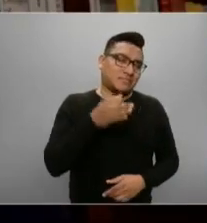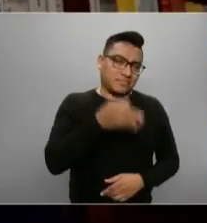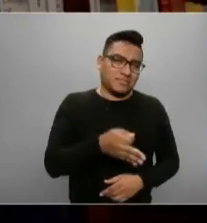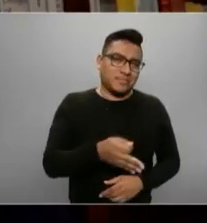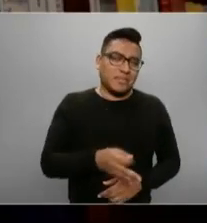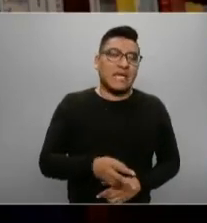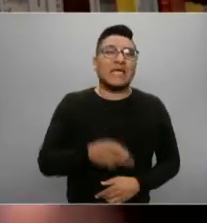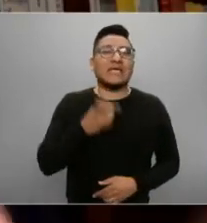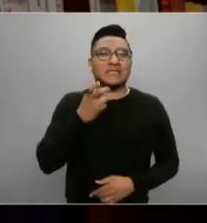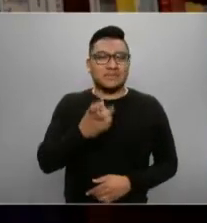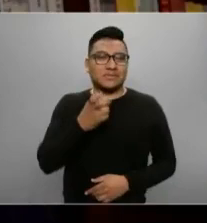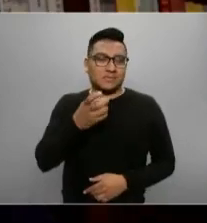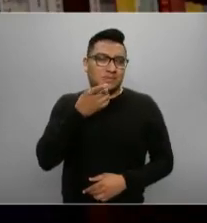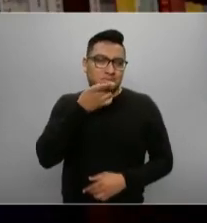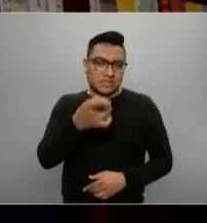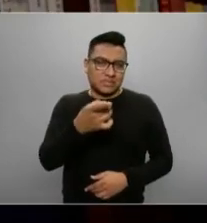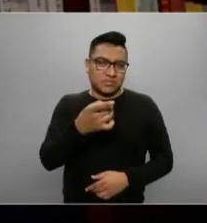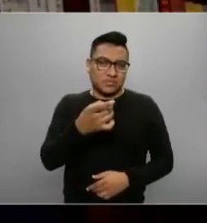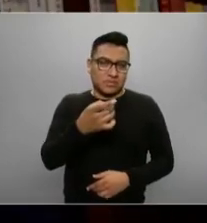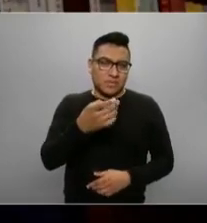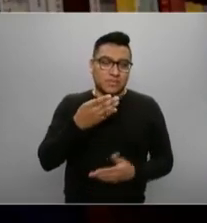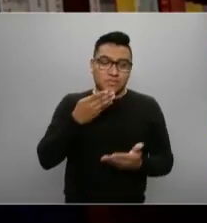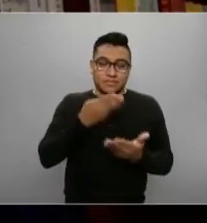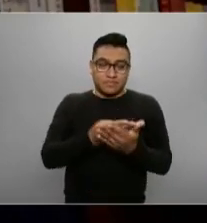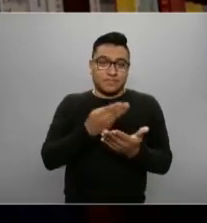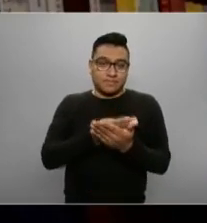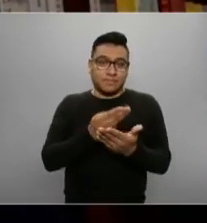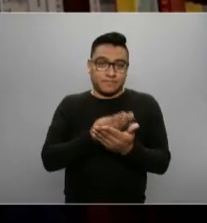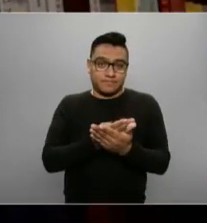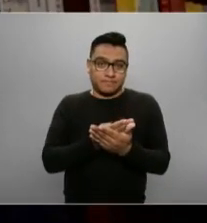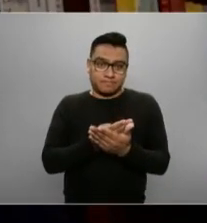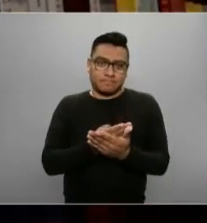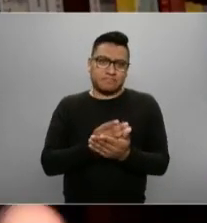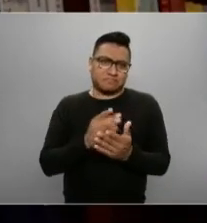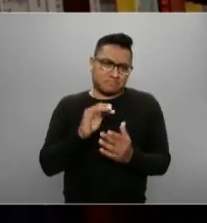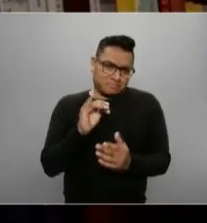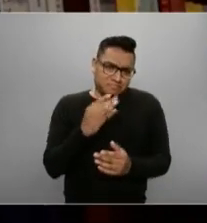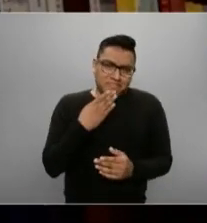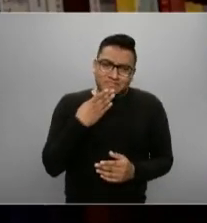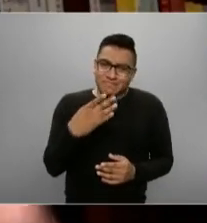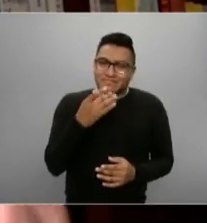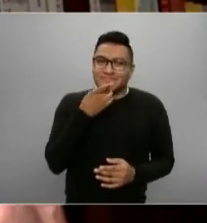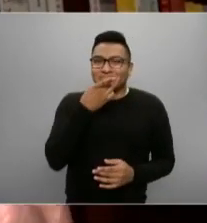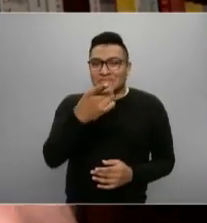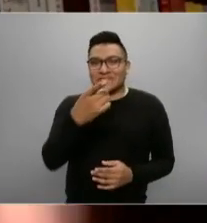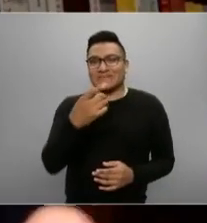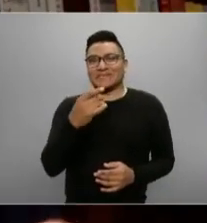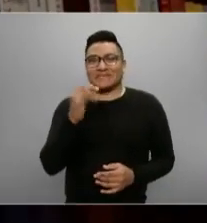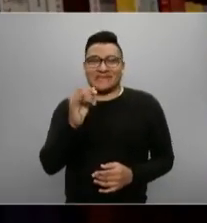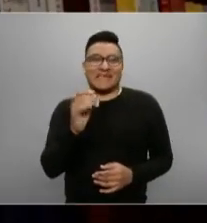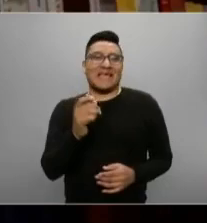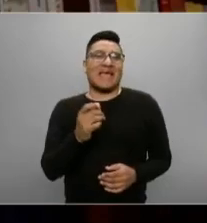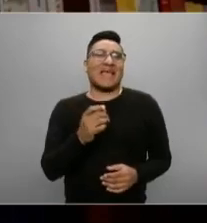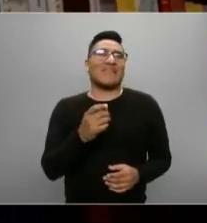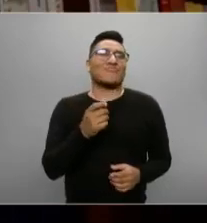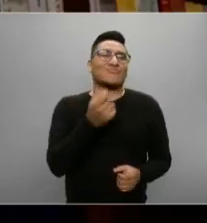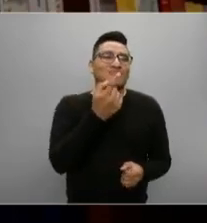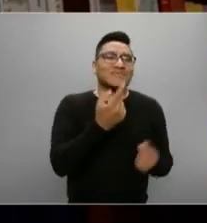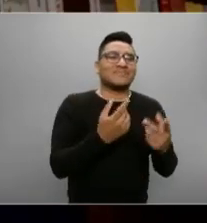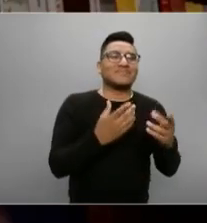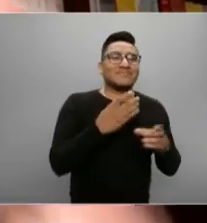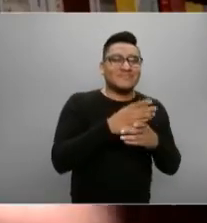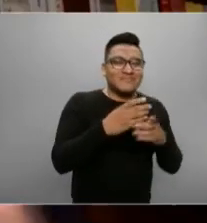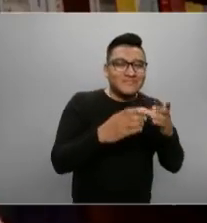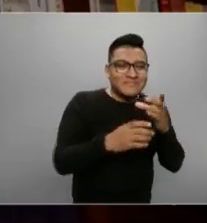pasa es que es una resolución que hay que también decirlo. Bueno, pues claro que toca intereses, claro que estamos en